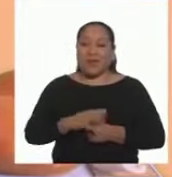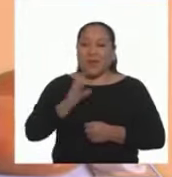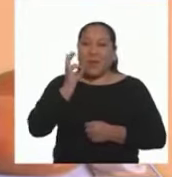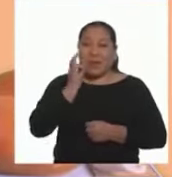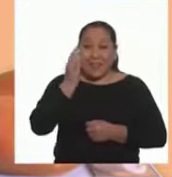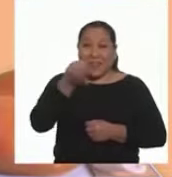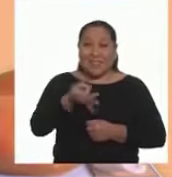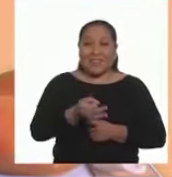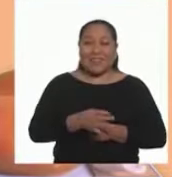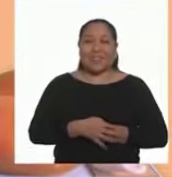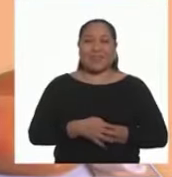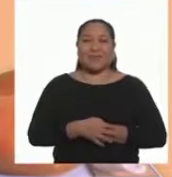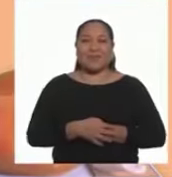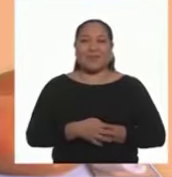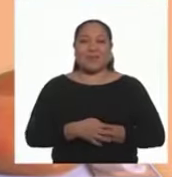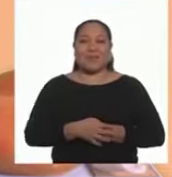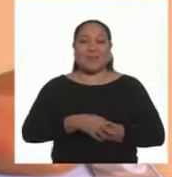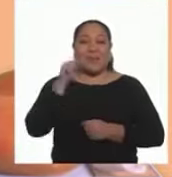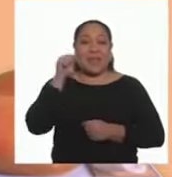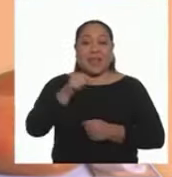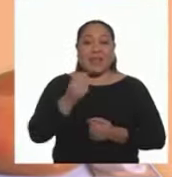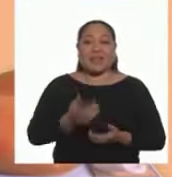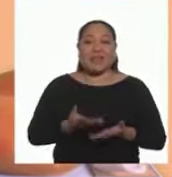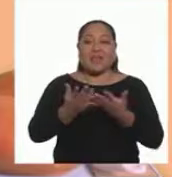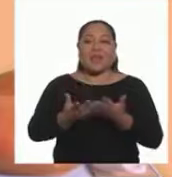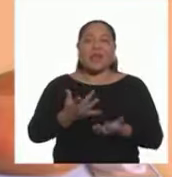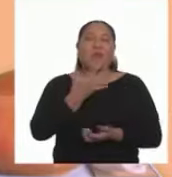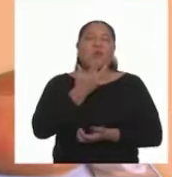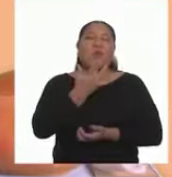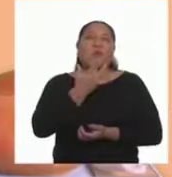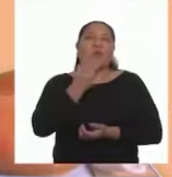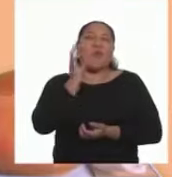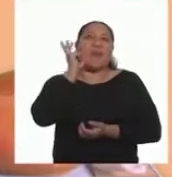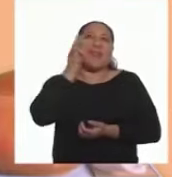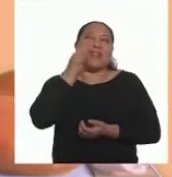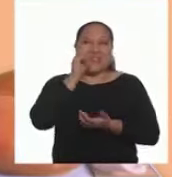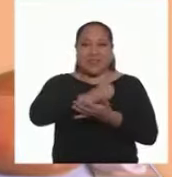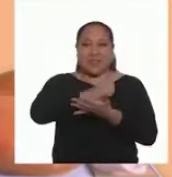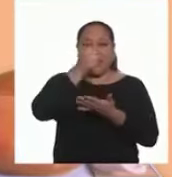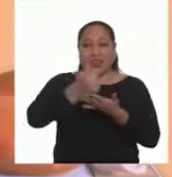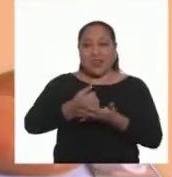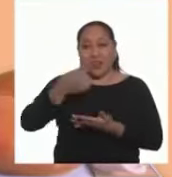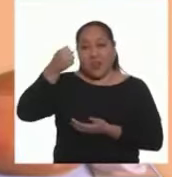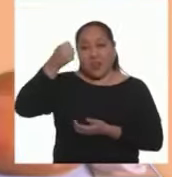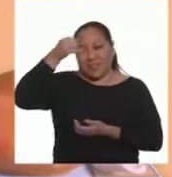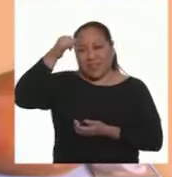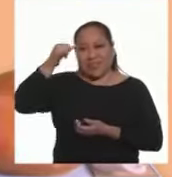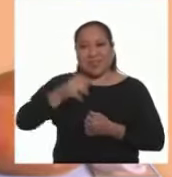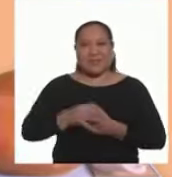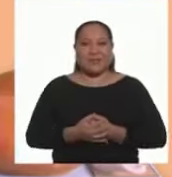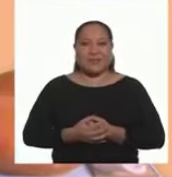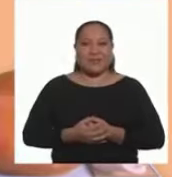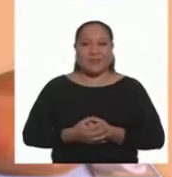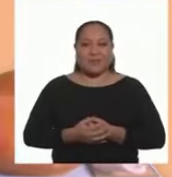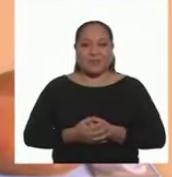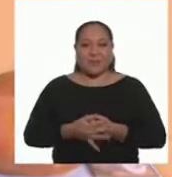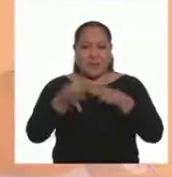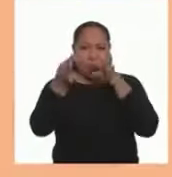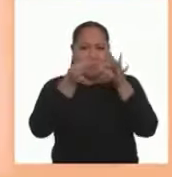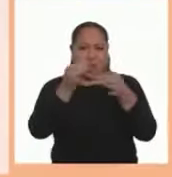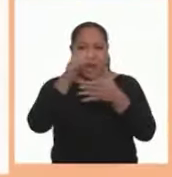Mmm Huele rico ¿Verdad? Esto le dará Más sabor A nuestro arroz Con leche